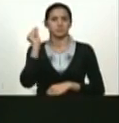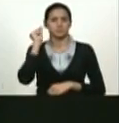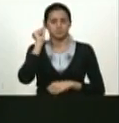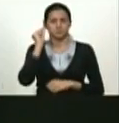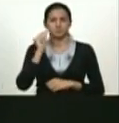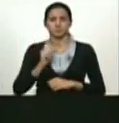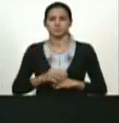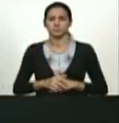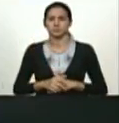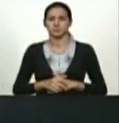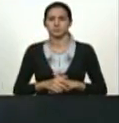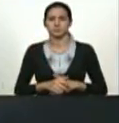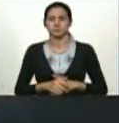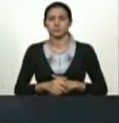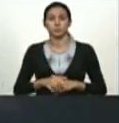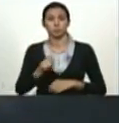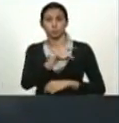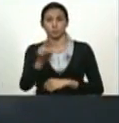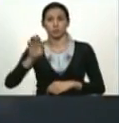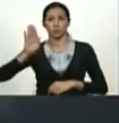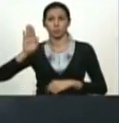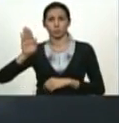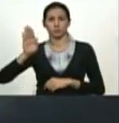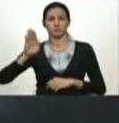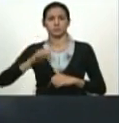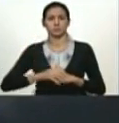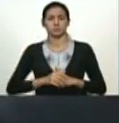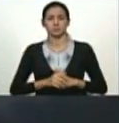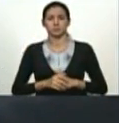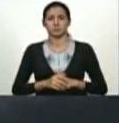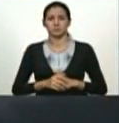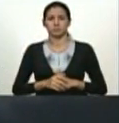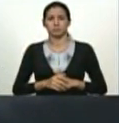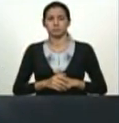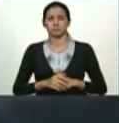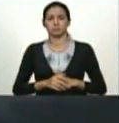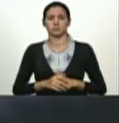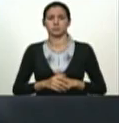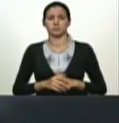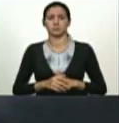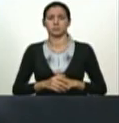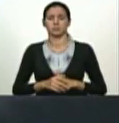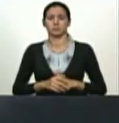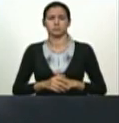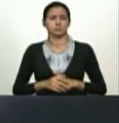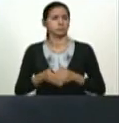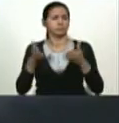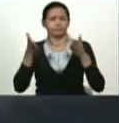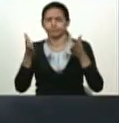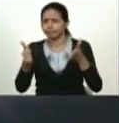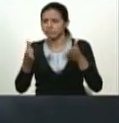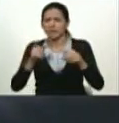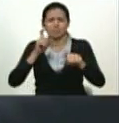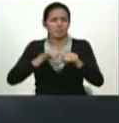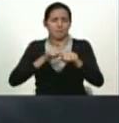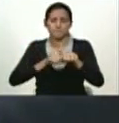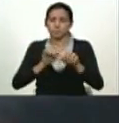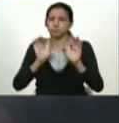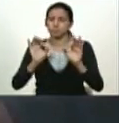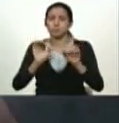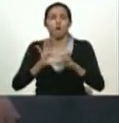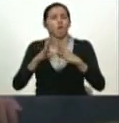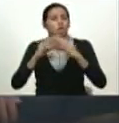juran ustedes dedicar a tiempo exclusivo todas sus